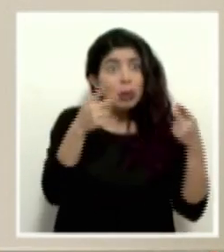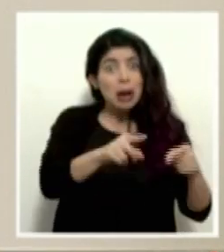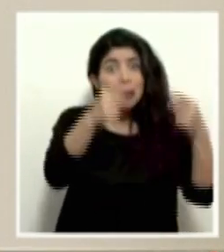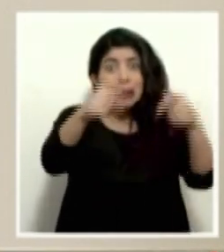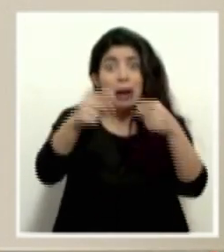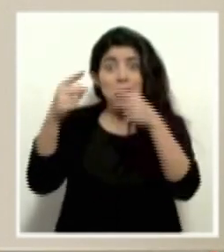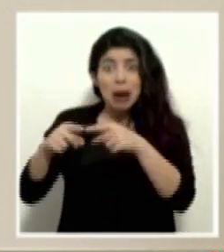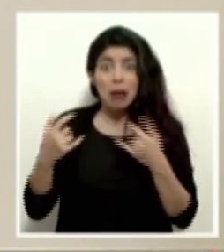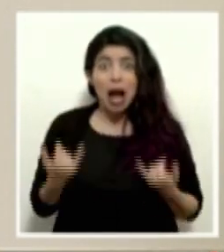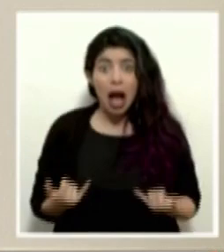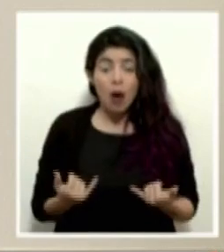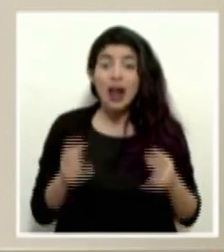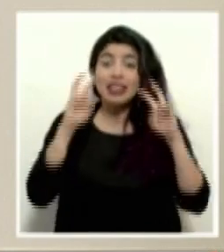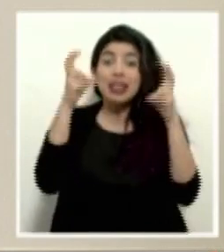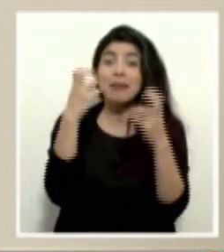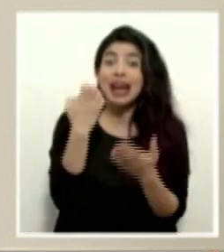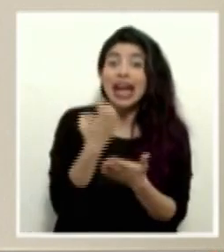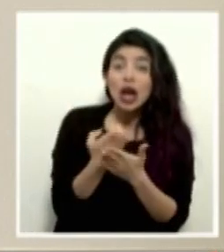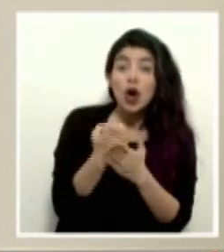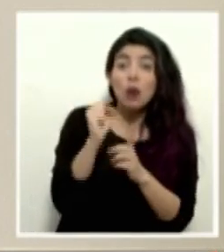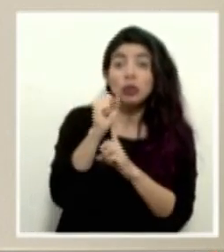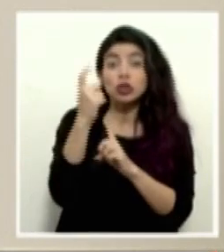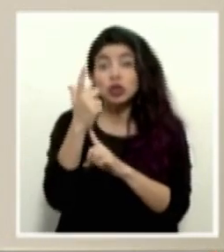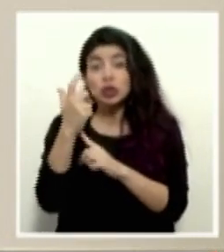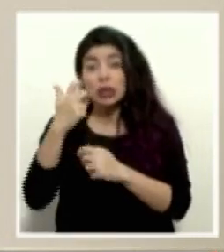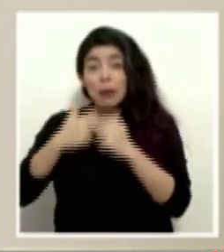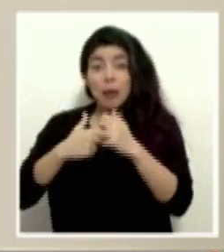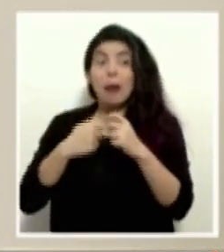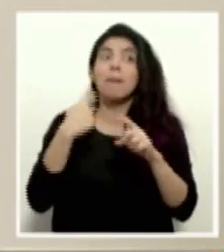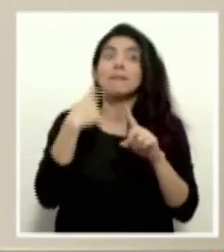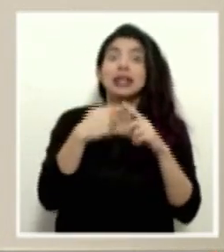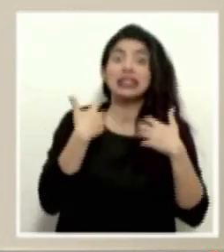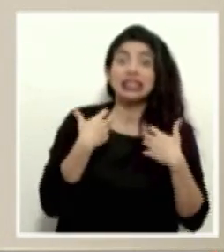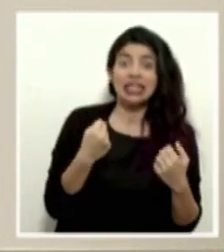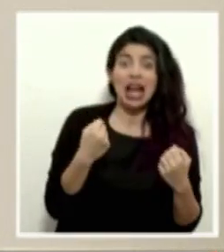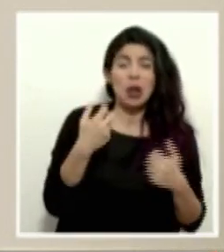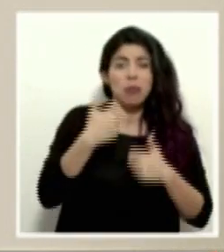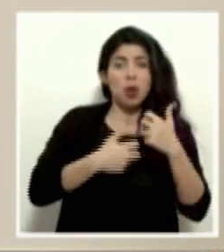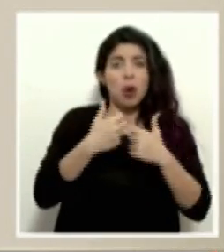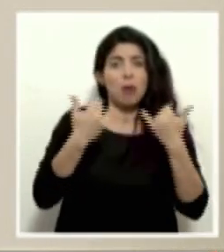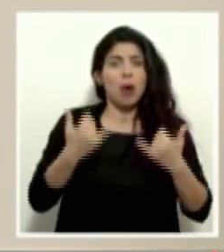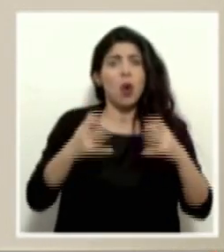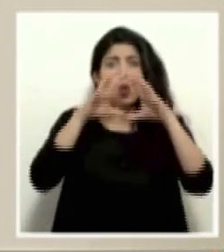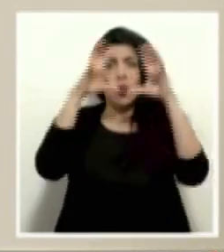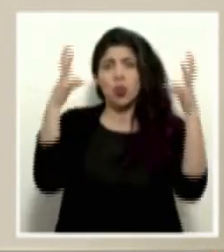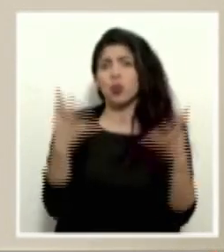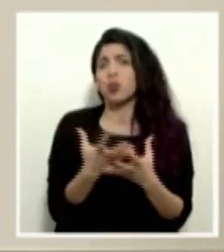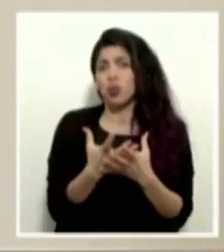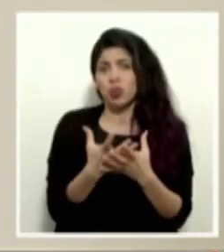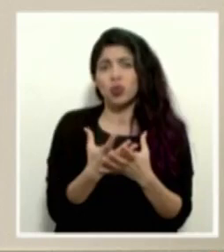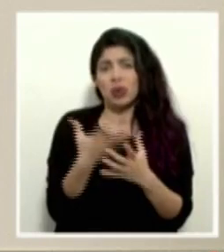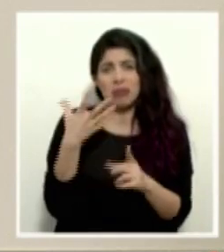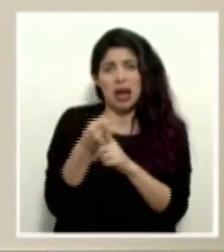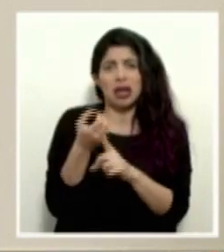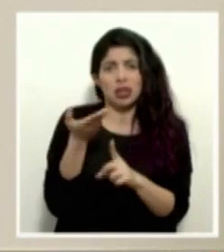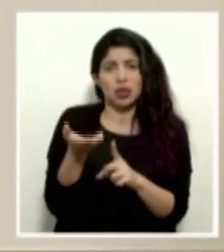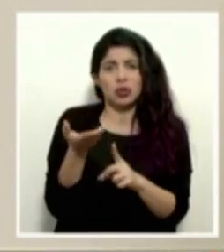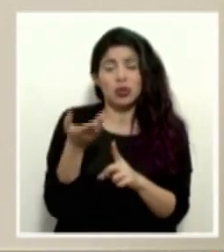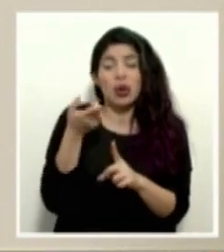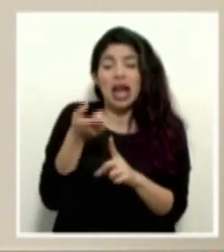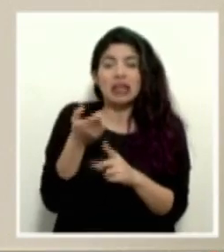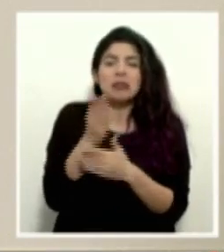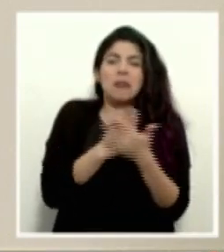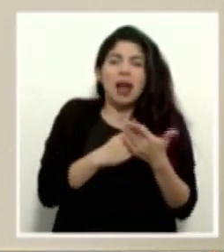O sea, el asunto económico y social, además obviamente del sanitario, se está afectando a nivel mundial y es parte de todas las características